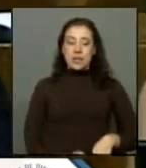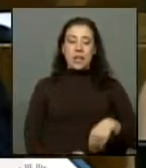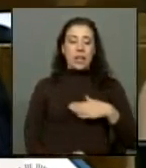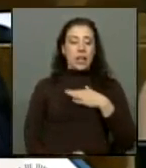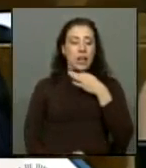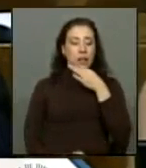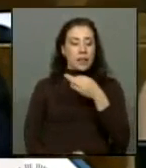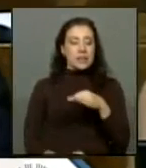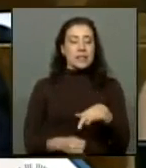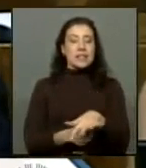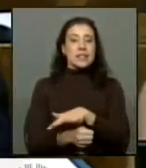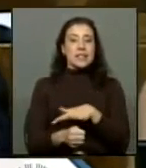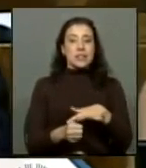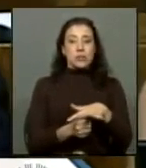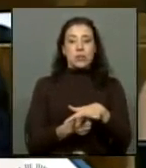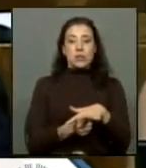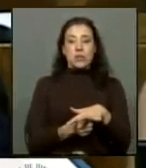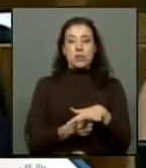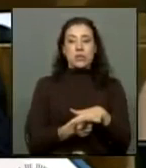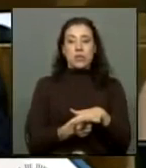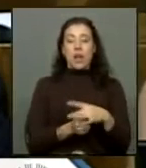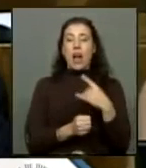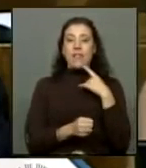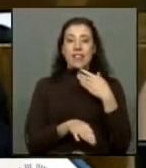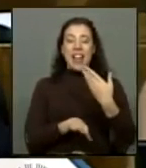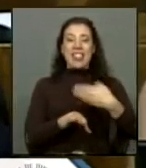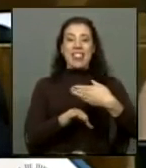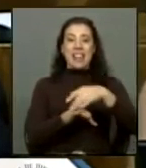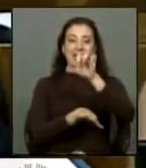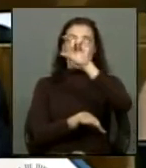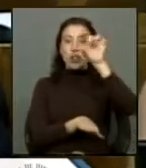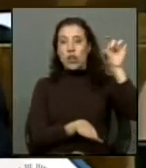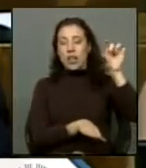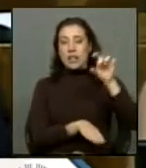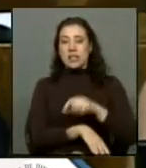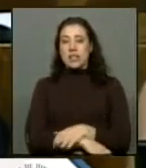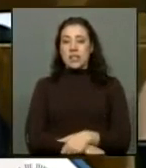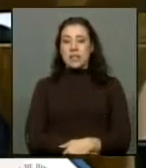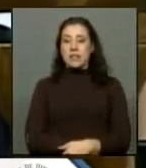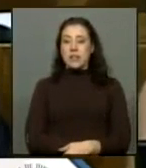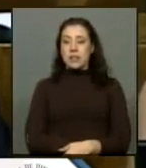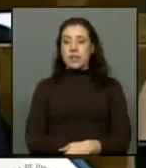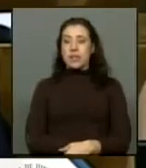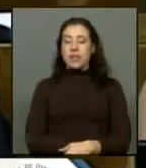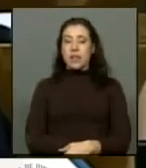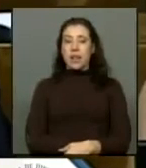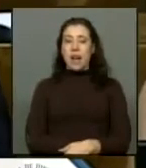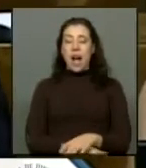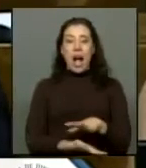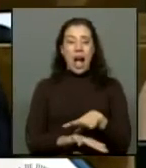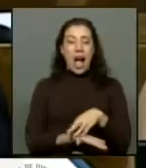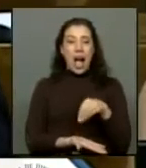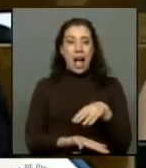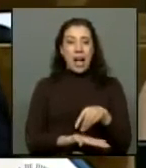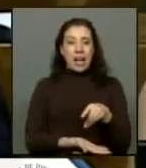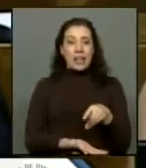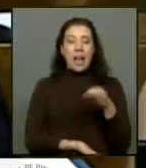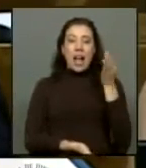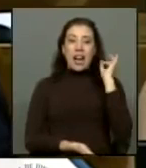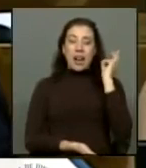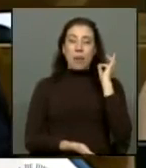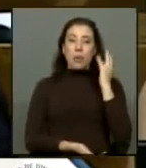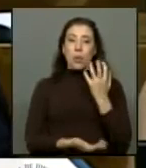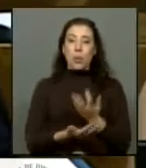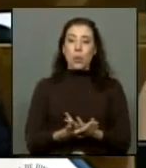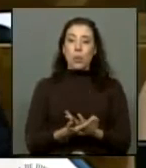referir a la situación que afecta a los taxis colectivos de la Ciudad de Arica. En reunión sostenida